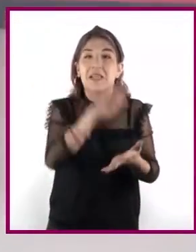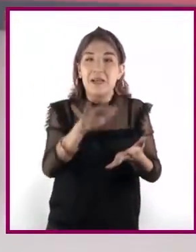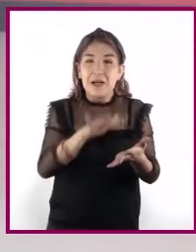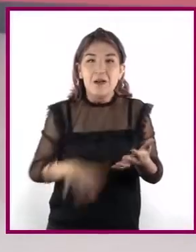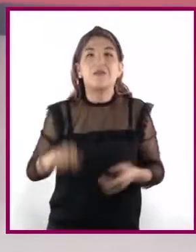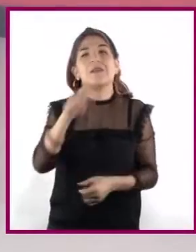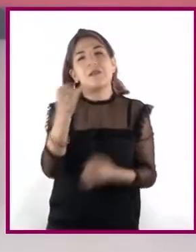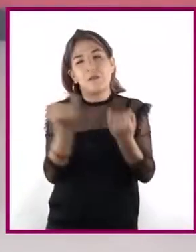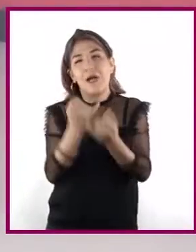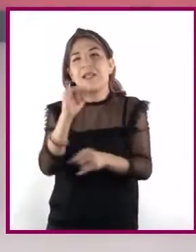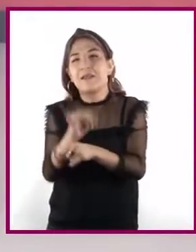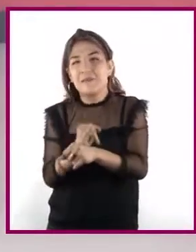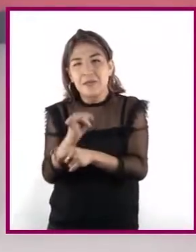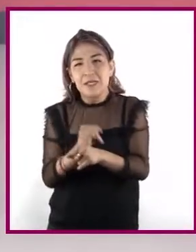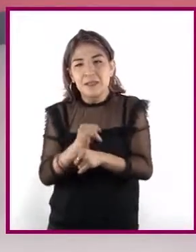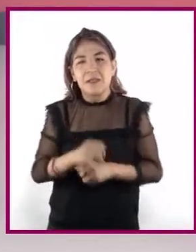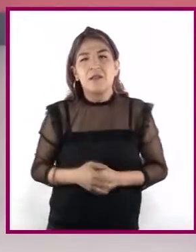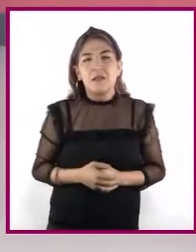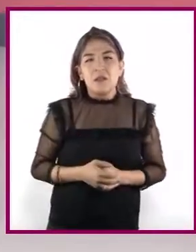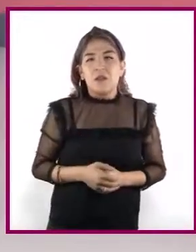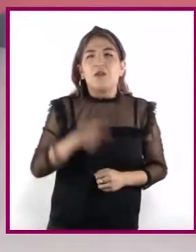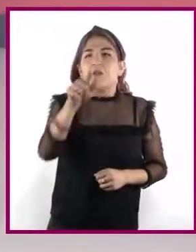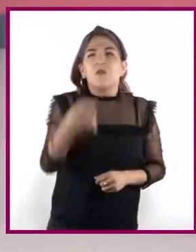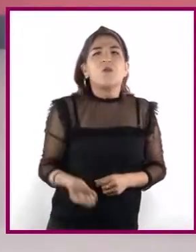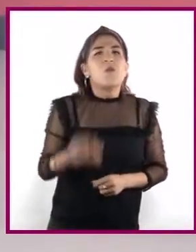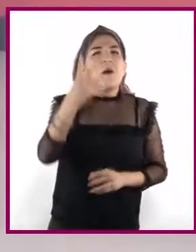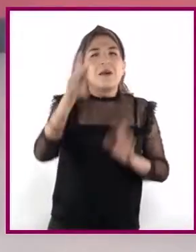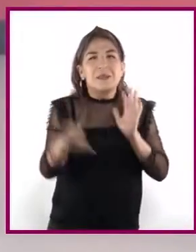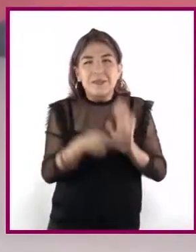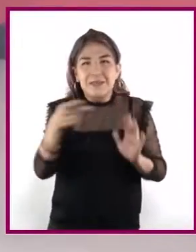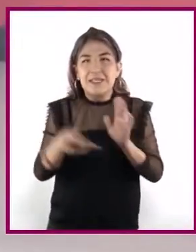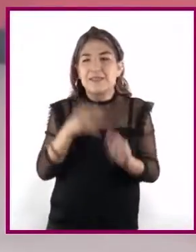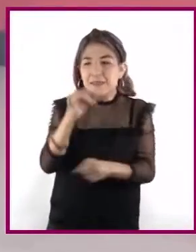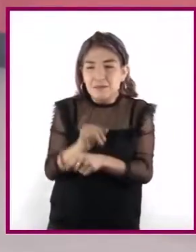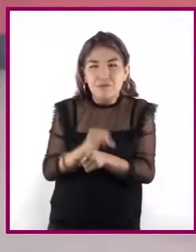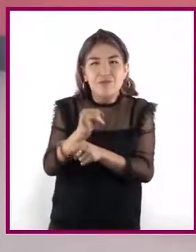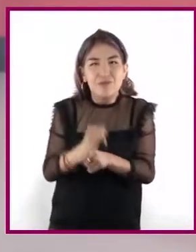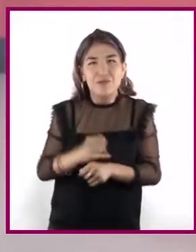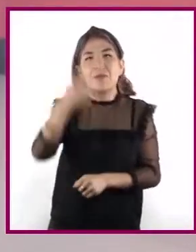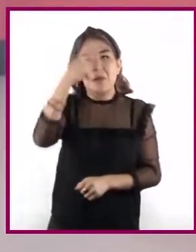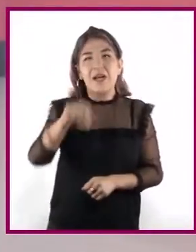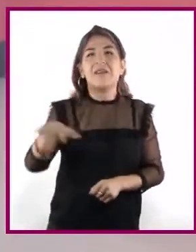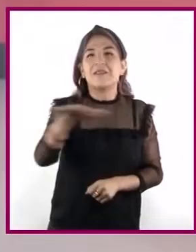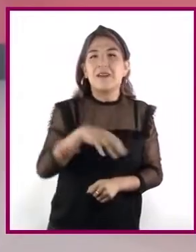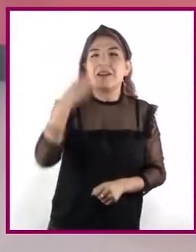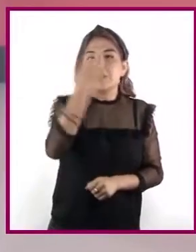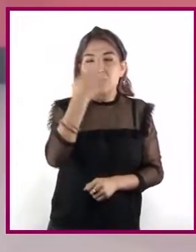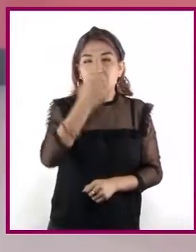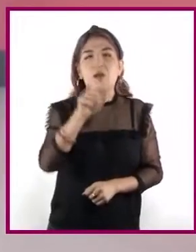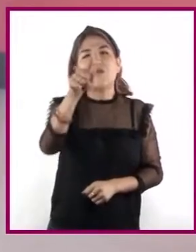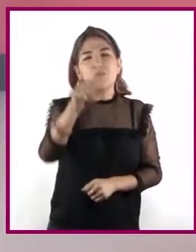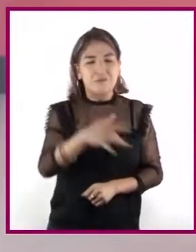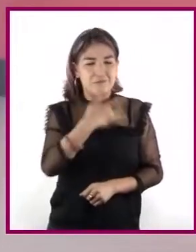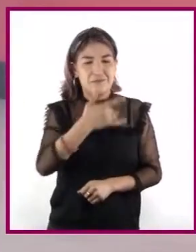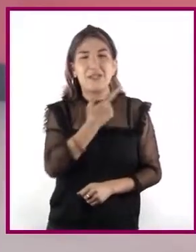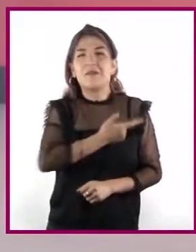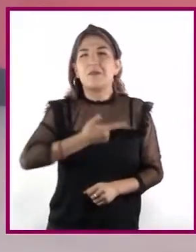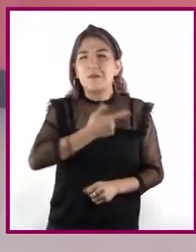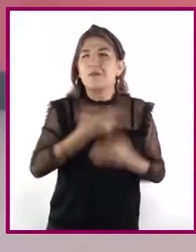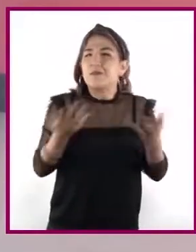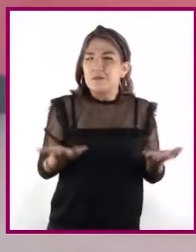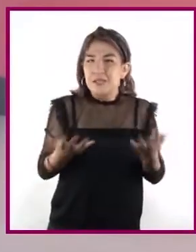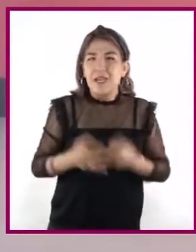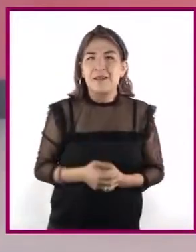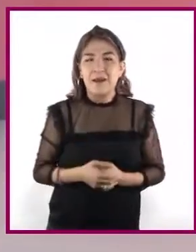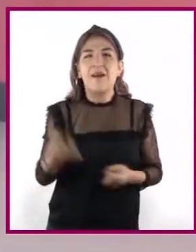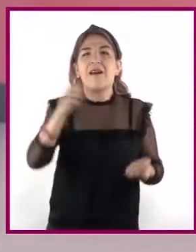e investigar. ¿Cuántas veces han investigado como encomienda escolar o por iniciativa propia? ¿Qué